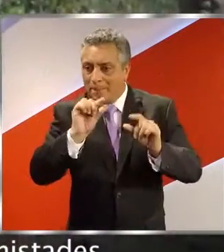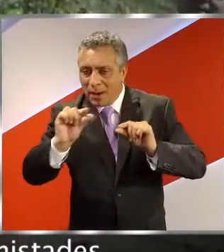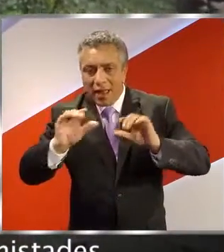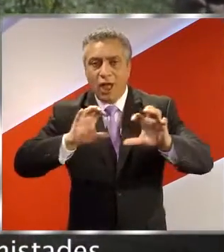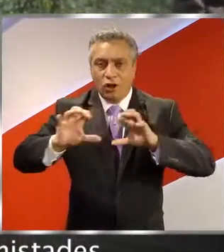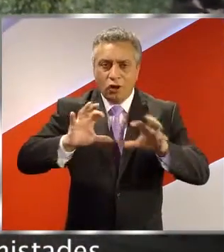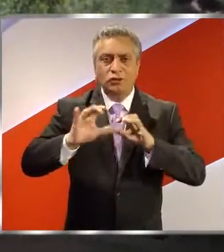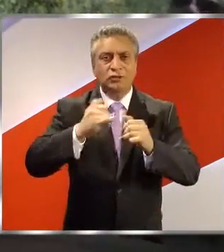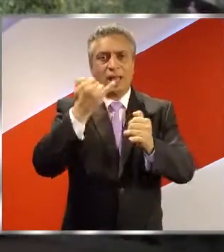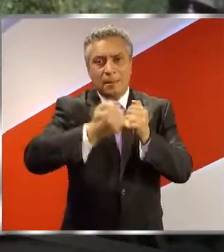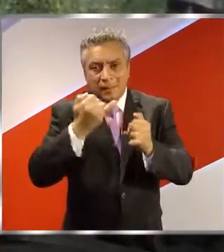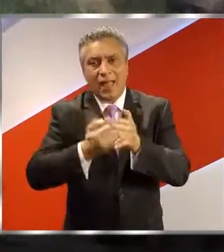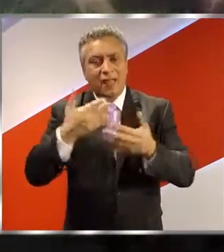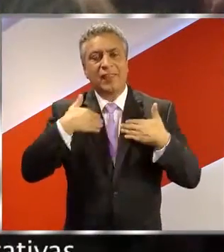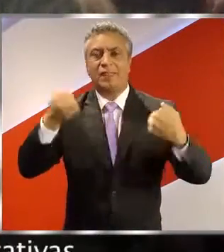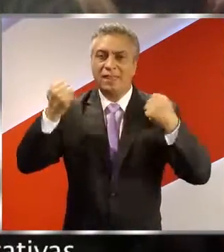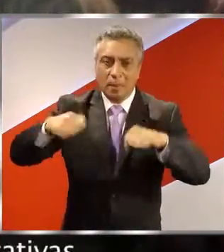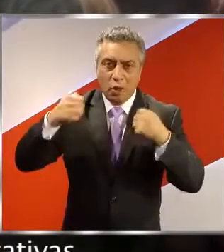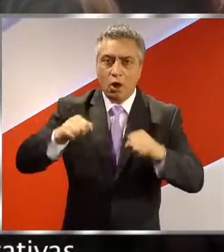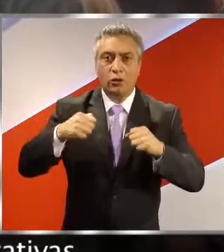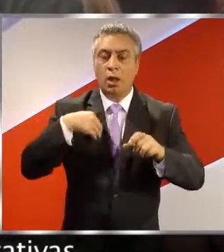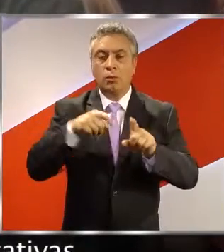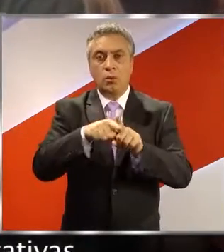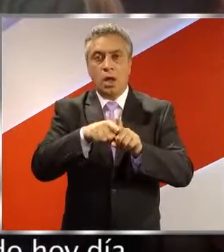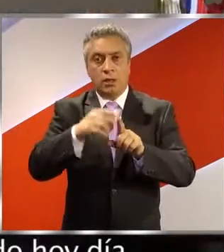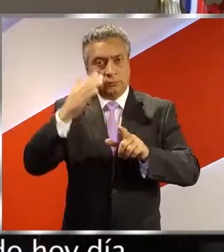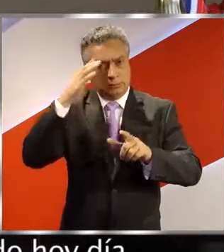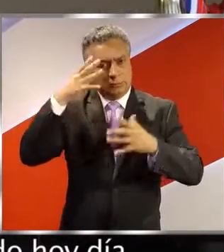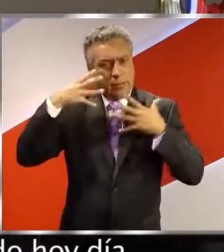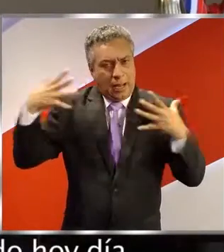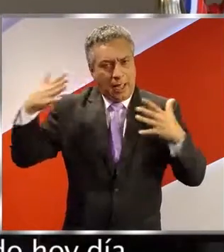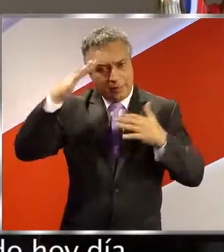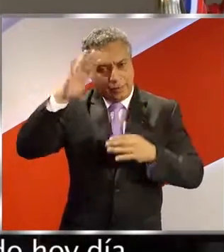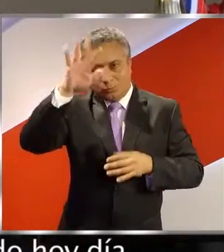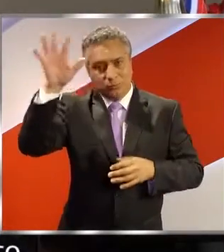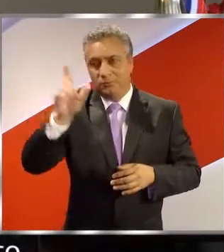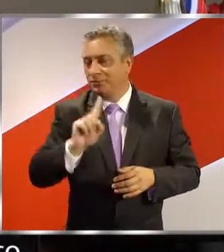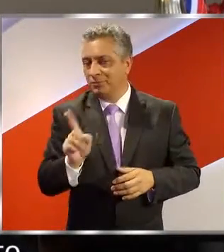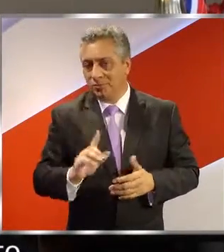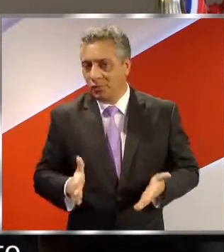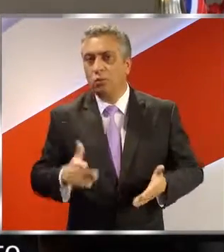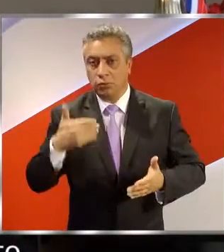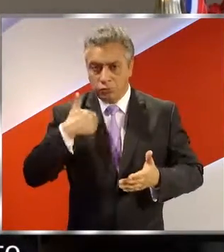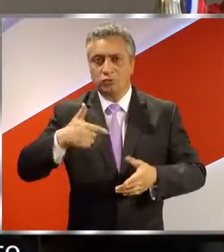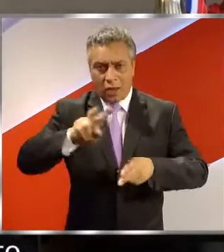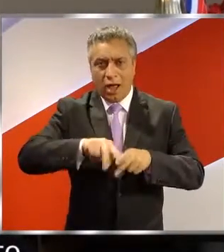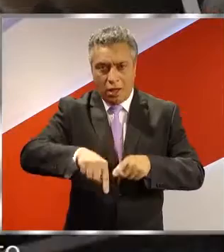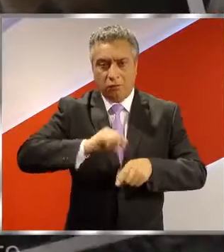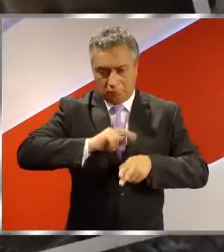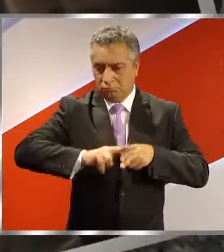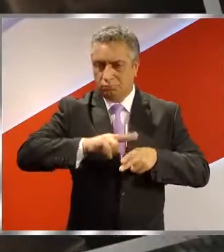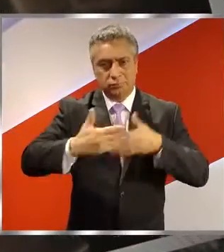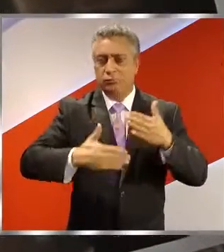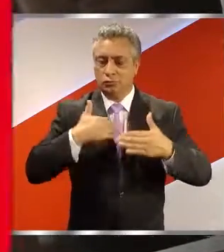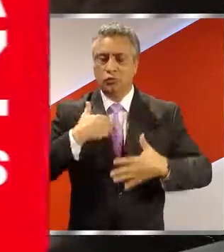de las amistades, del deporte. No tengo gran expectativa, pero sí lo que estoy realizando hoy día me tiene muy contento.